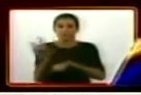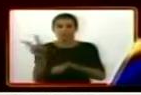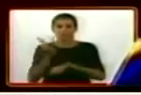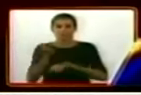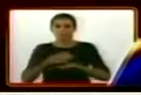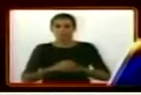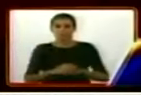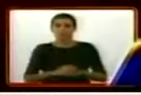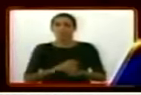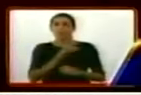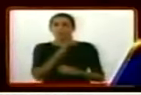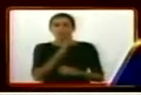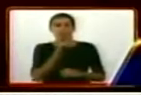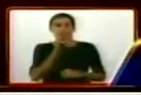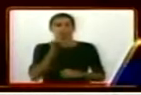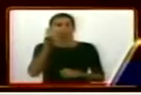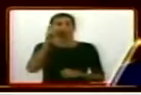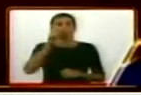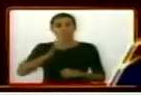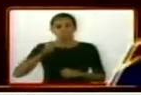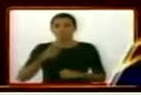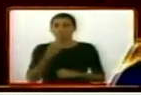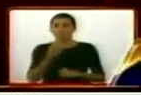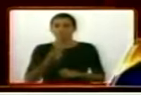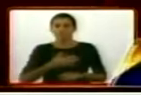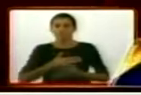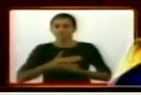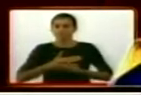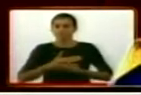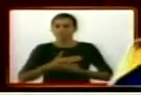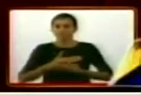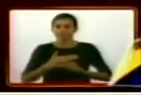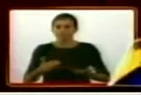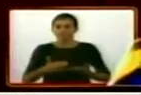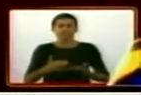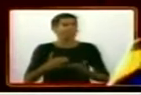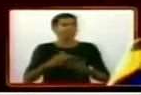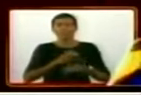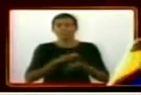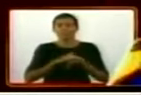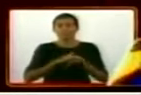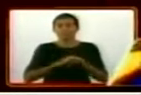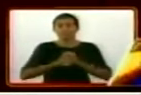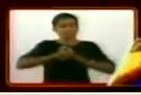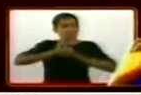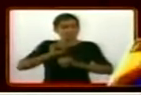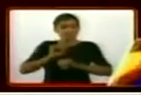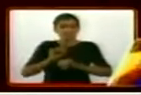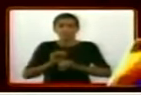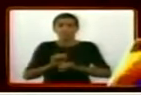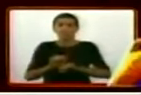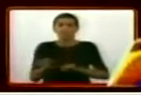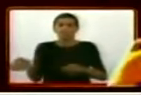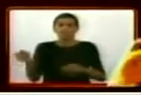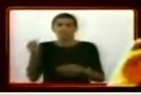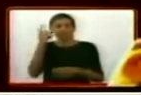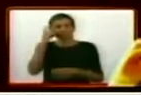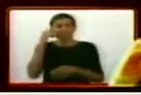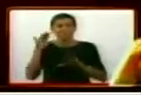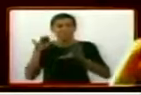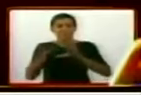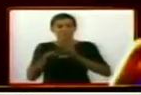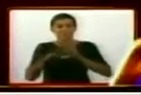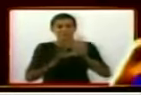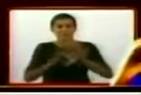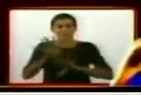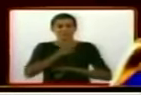Venezuela en nombre del pueblo venezolano expresa su más enérgica condena al terrible atentado terrorista ocurrido el día martes 15